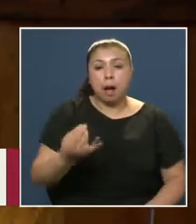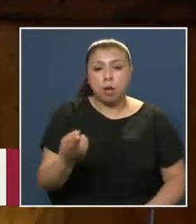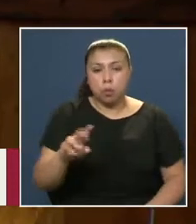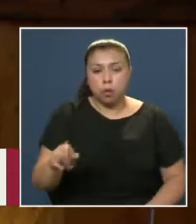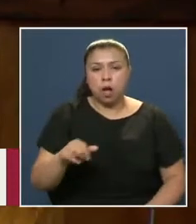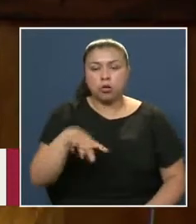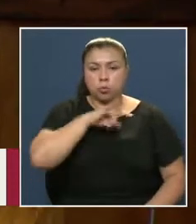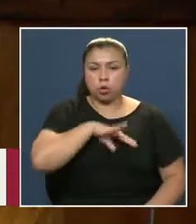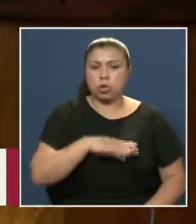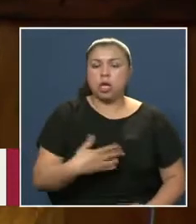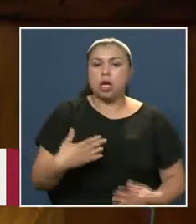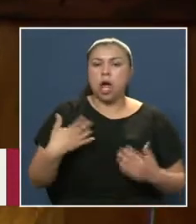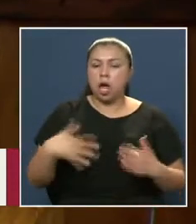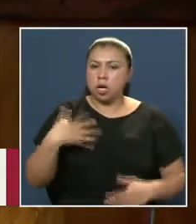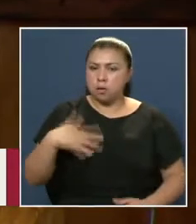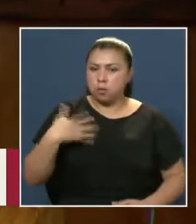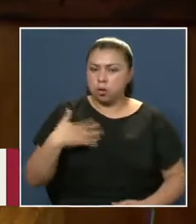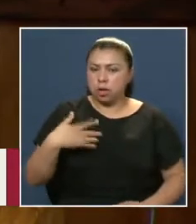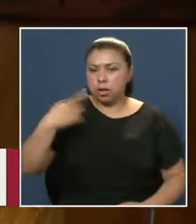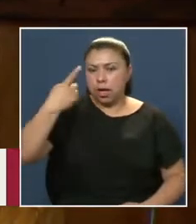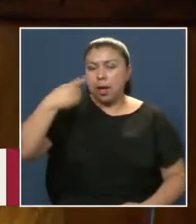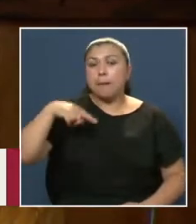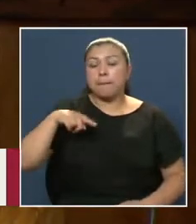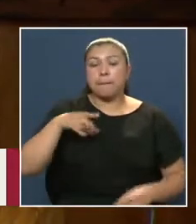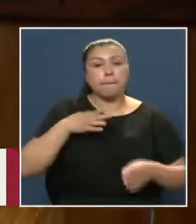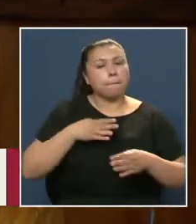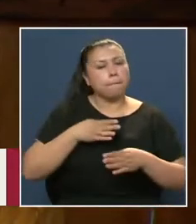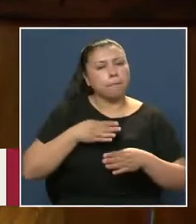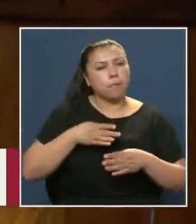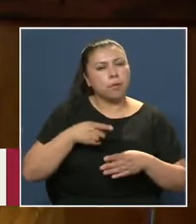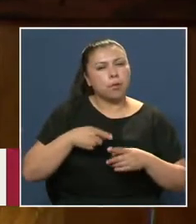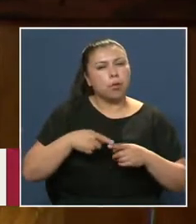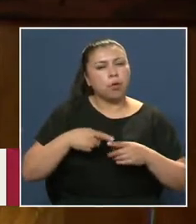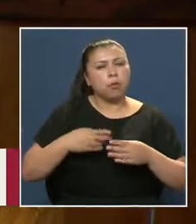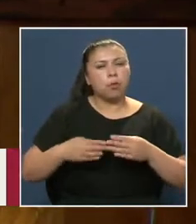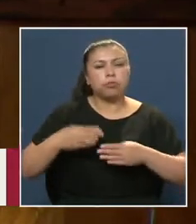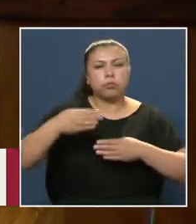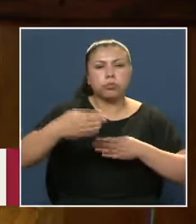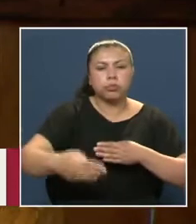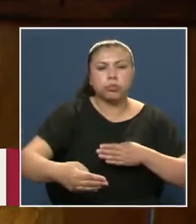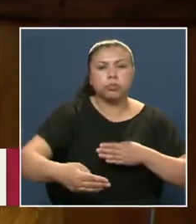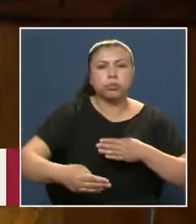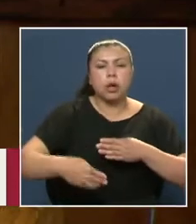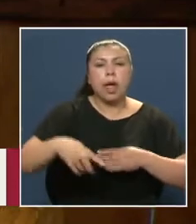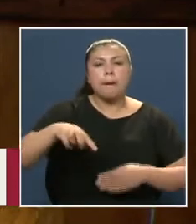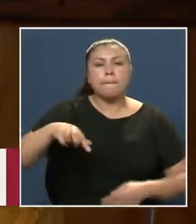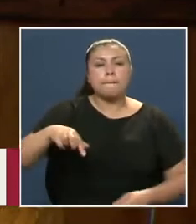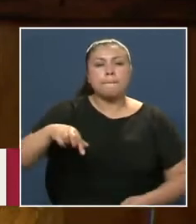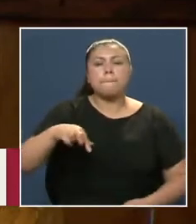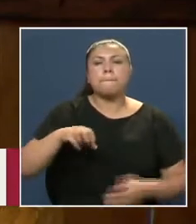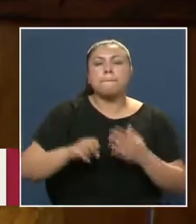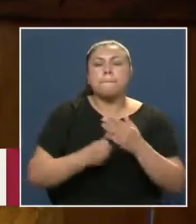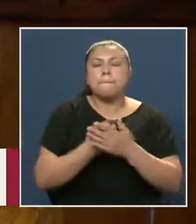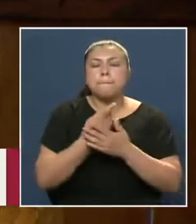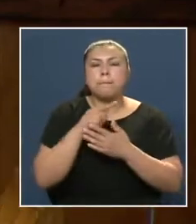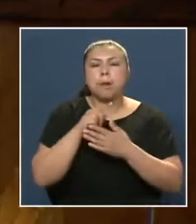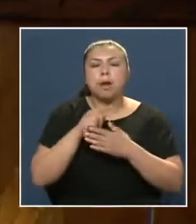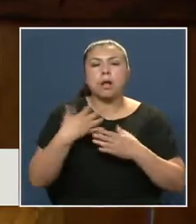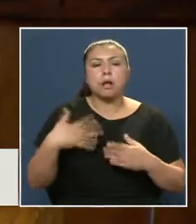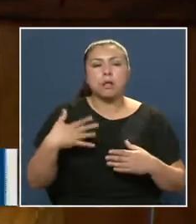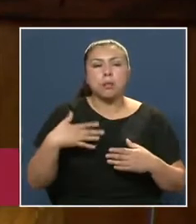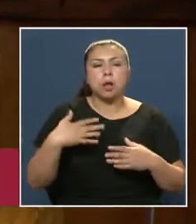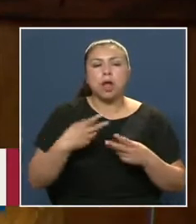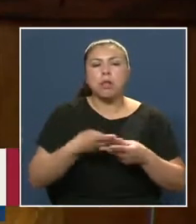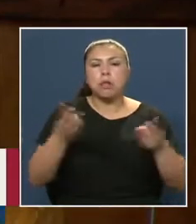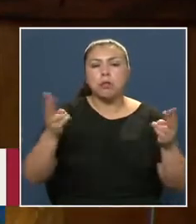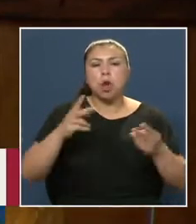chileno Cuyas alturas Sin duda Traspasa los límites Del partido radical Y lo elevan A la pléyade De grandes personalidades Públicas De